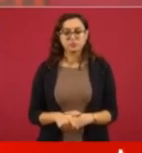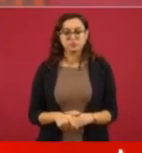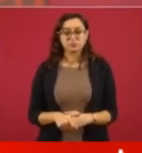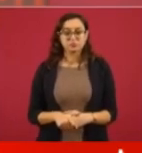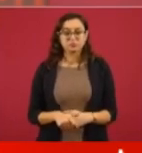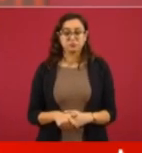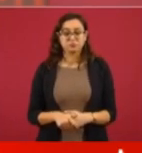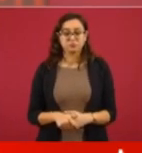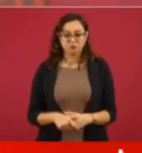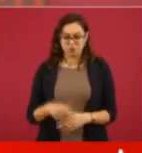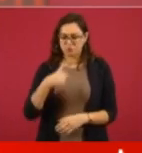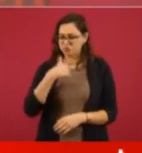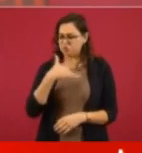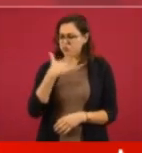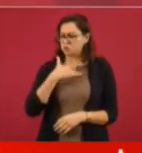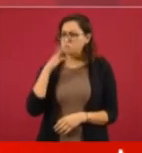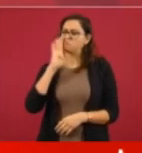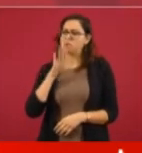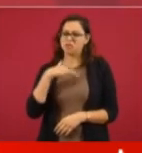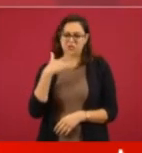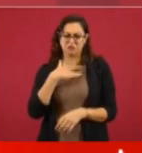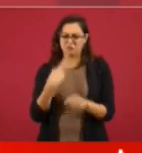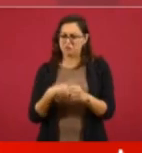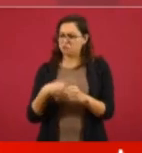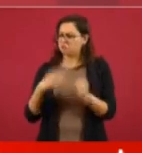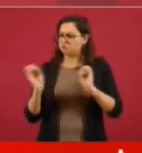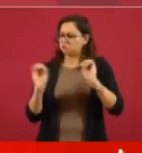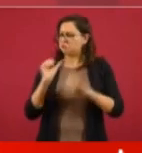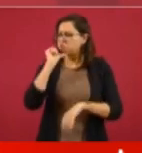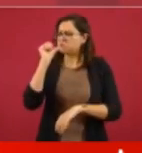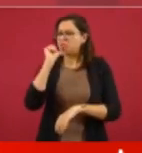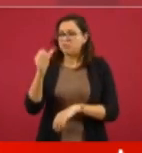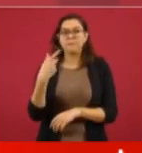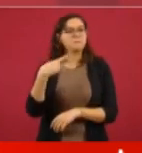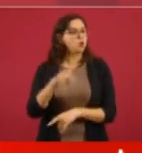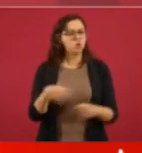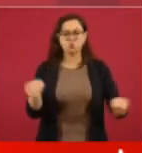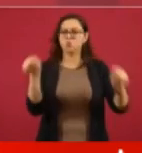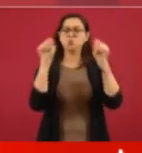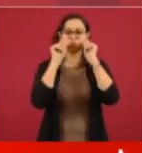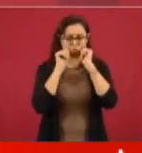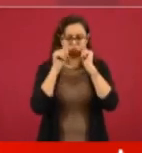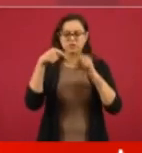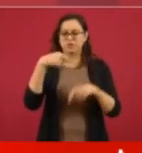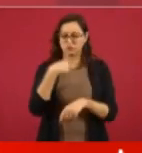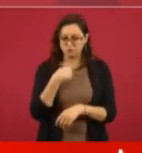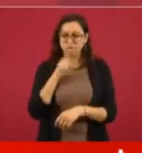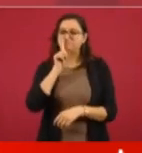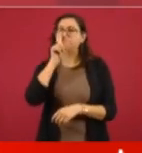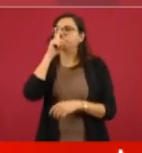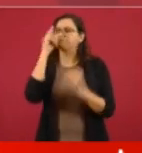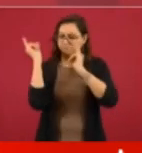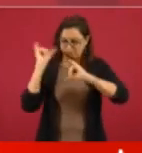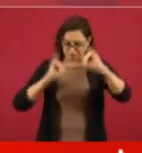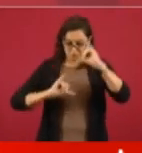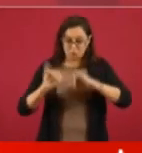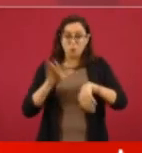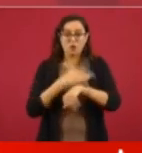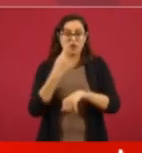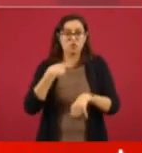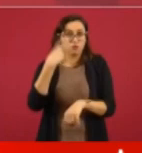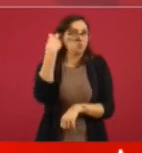los síntomas, pero me hago las pruebas para estar seguro de que no voy a perjudicar a nadie, que no voy a contaminar